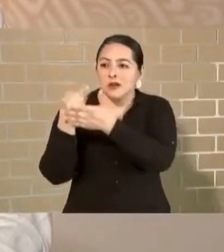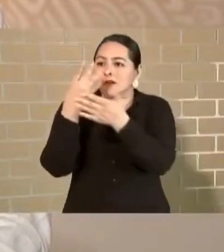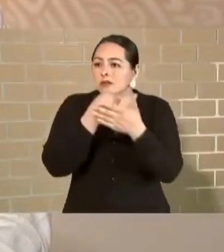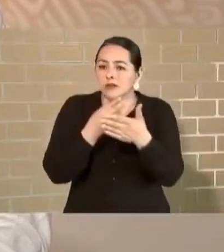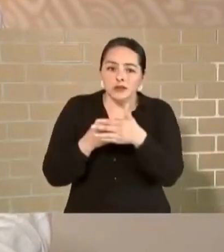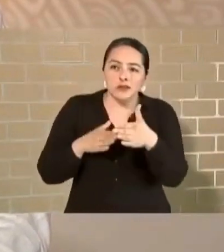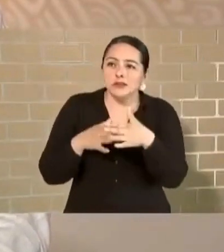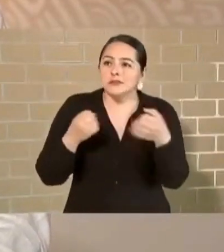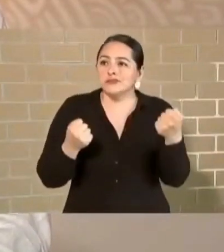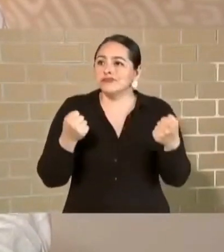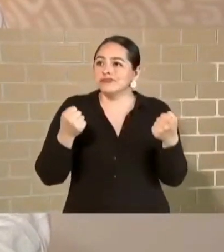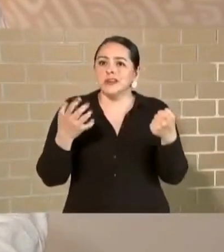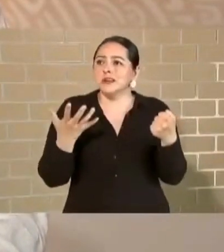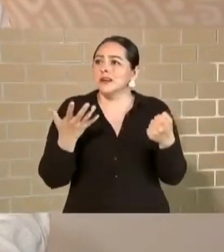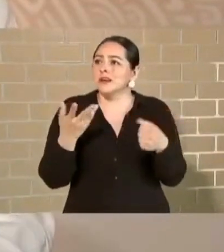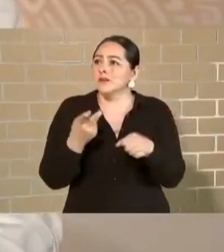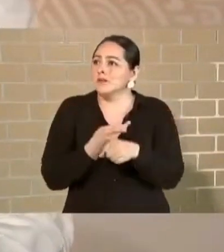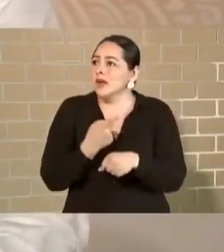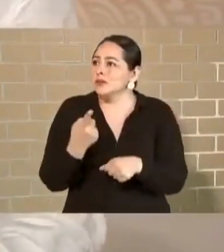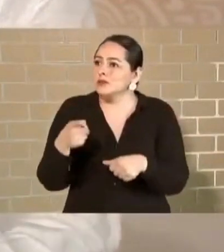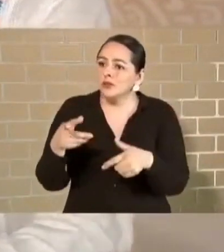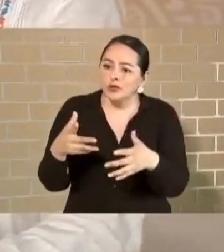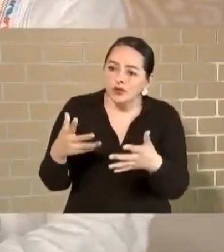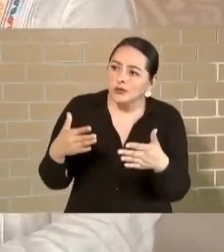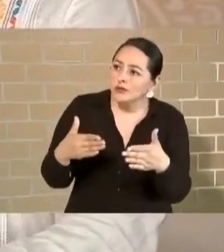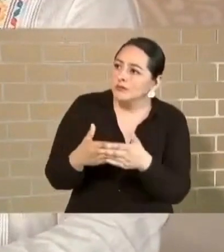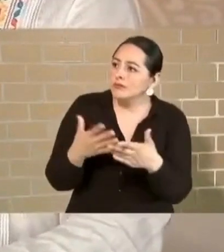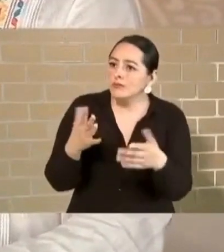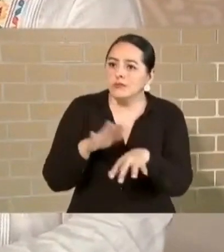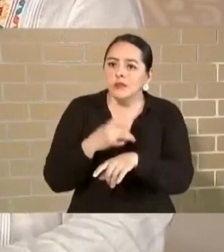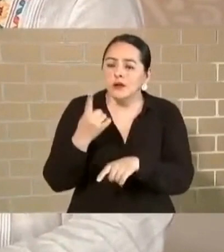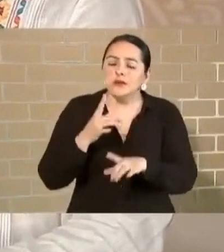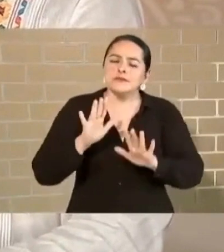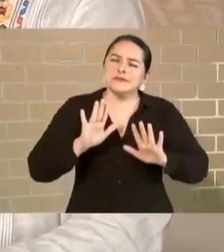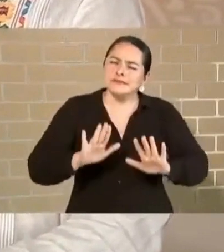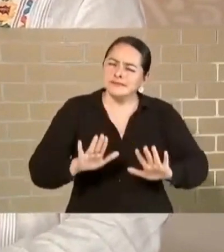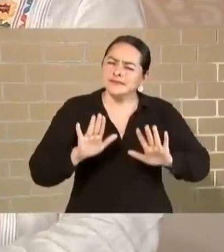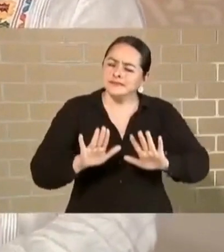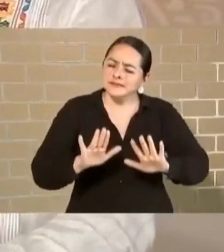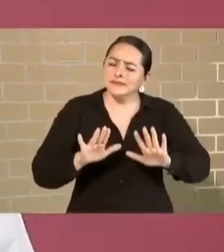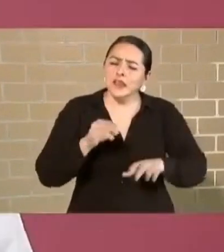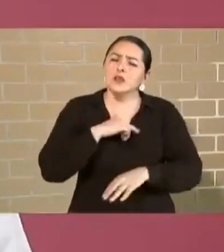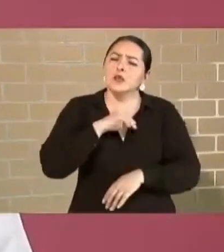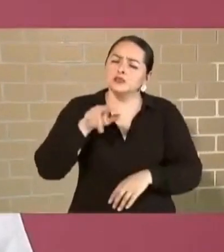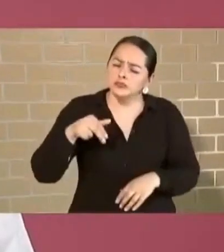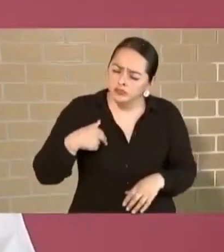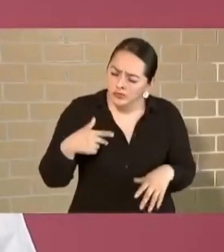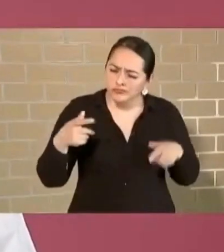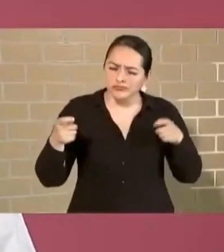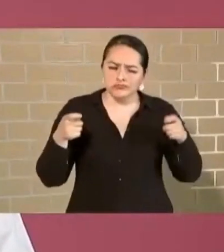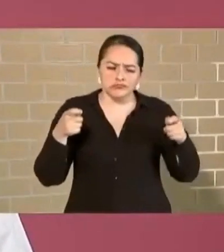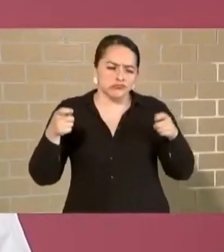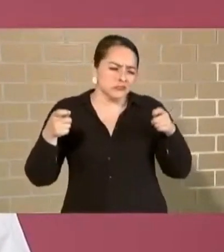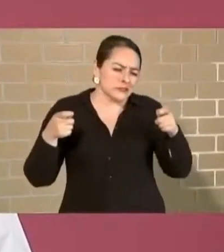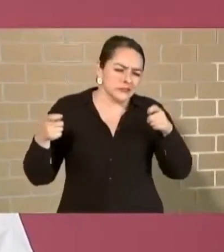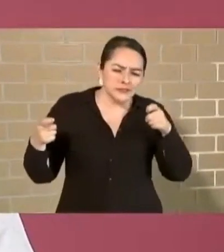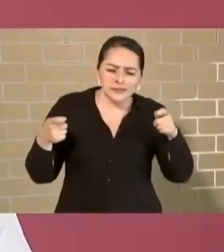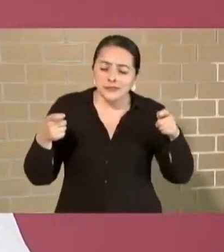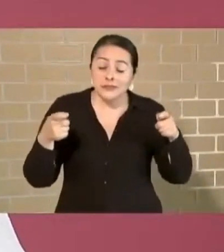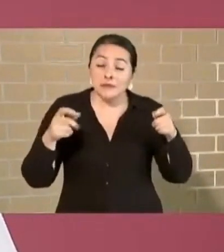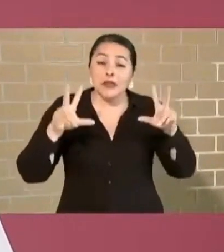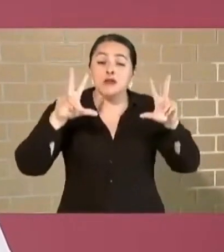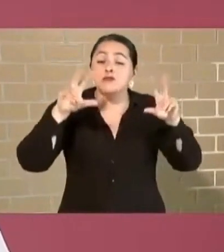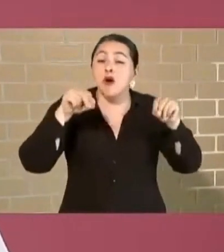Vamos a hacer las obras necesarias para que no se causen tantas